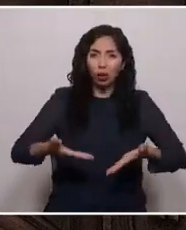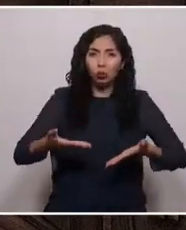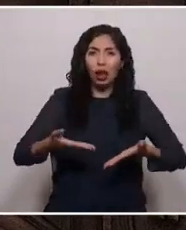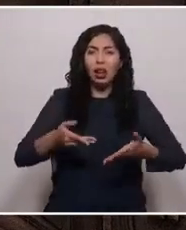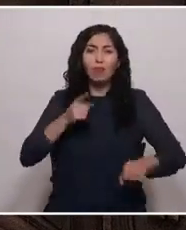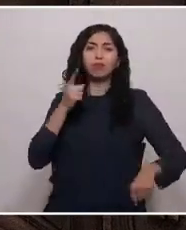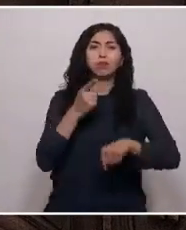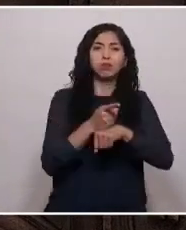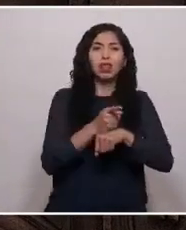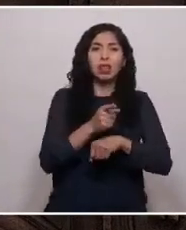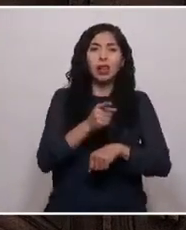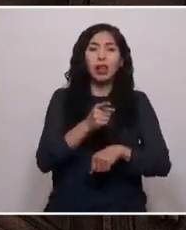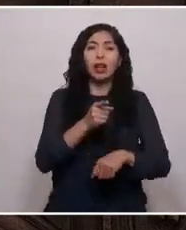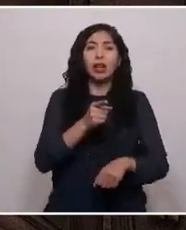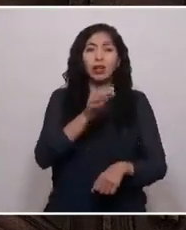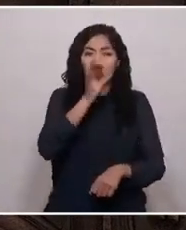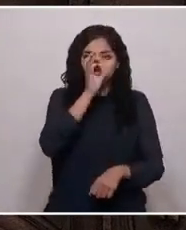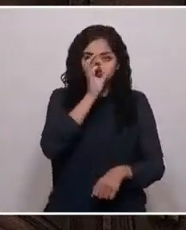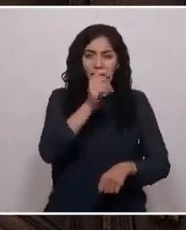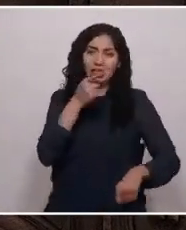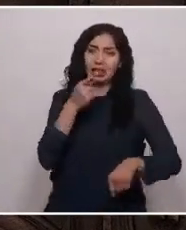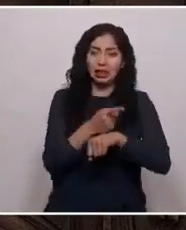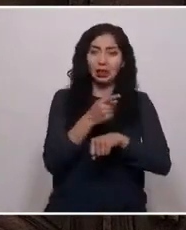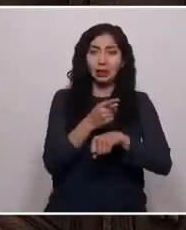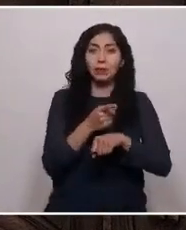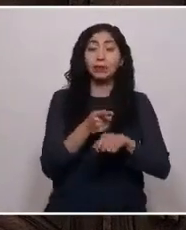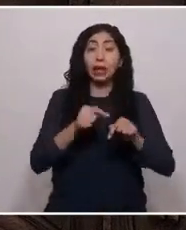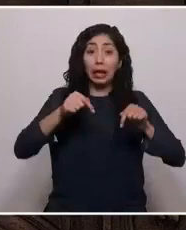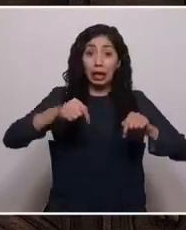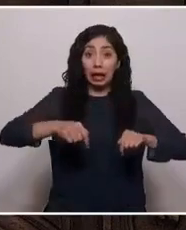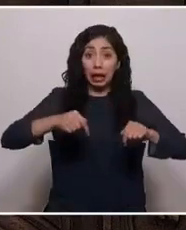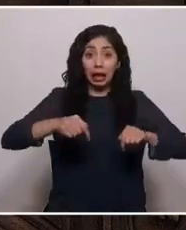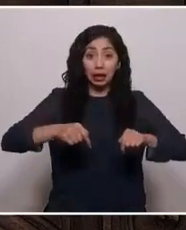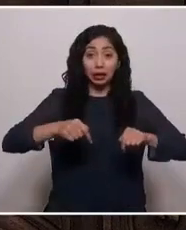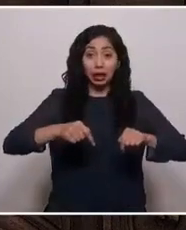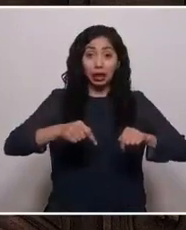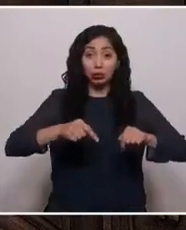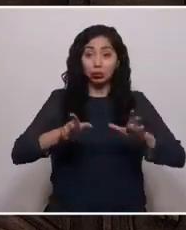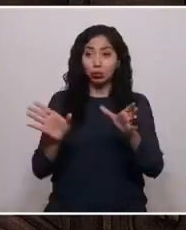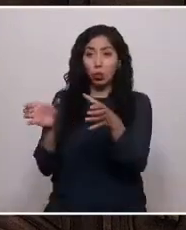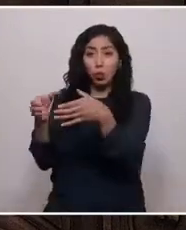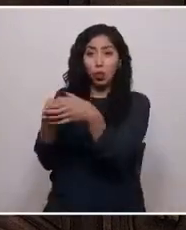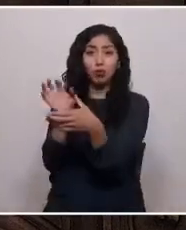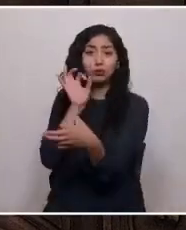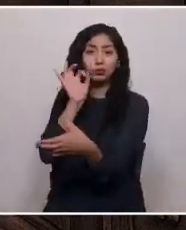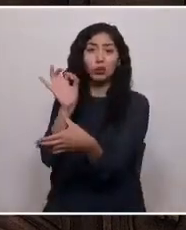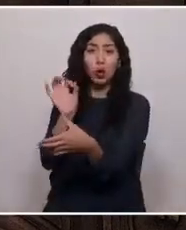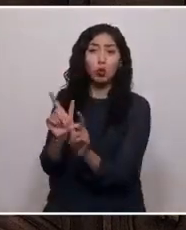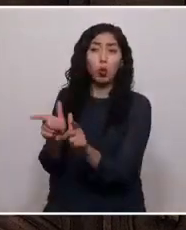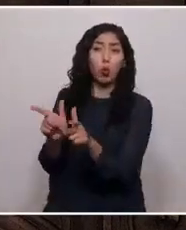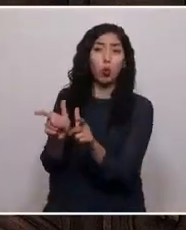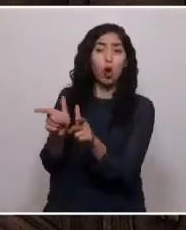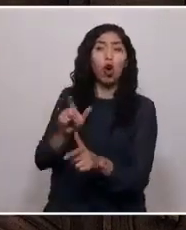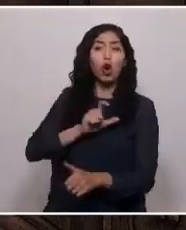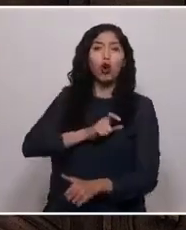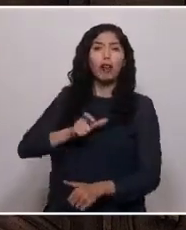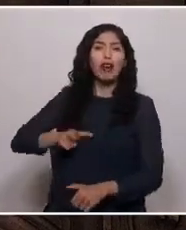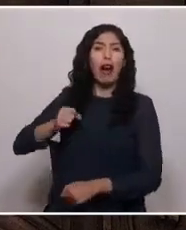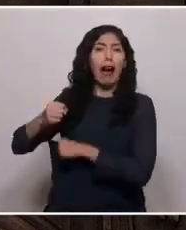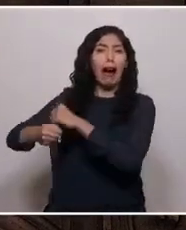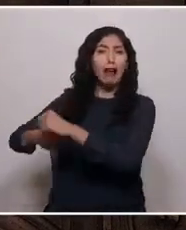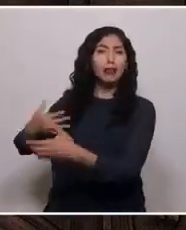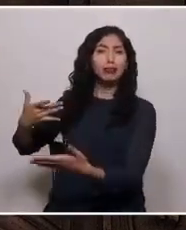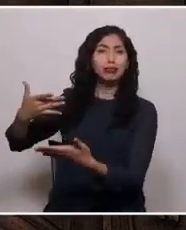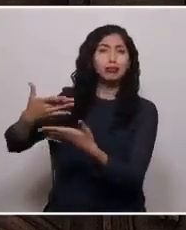dictatorial, esta casta de privilegiados gobernó por años, bajo el amparo de una constitución